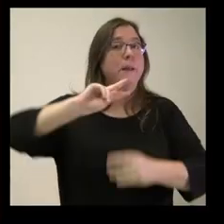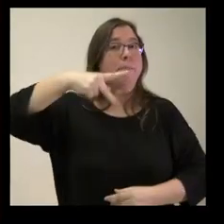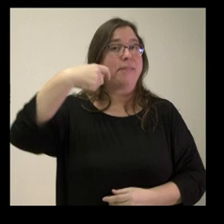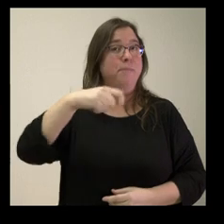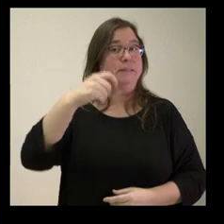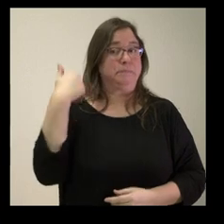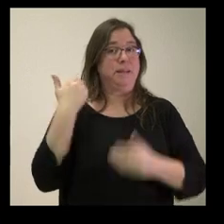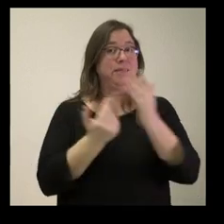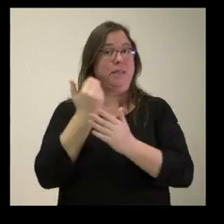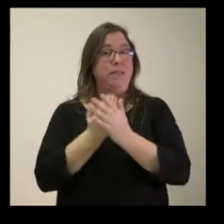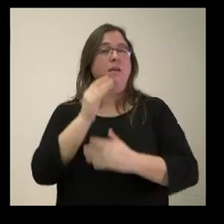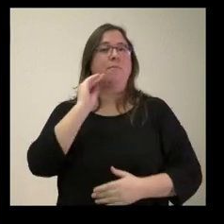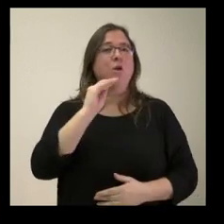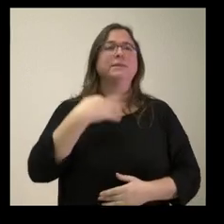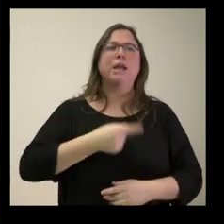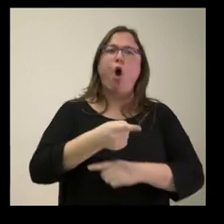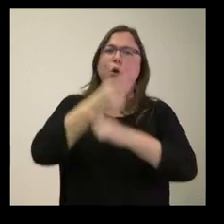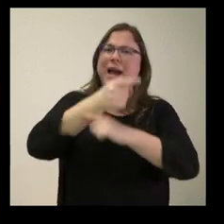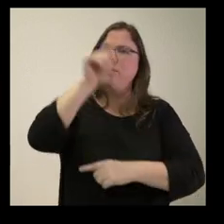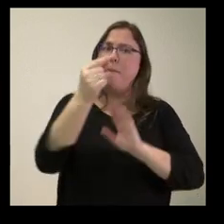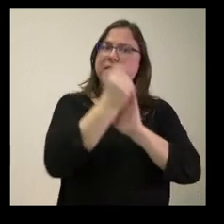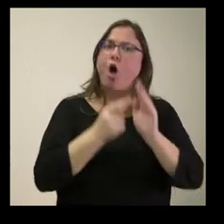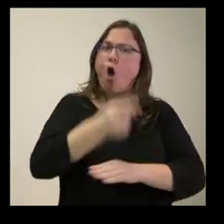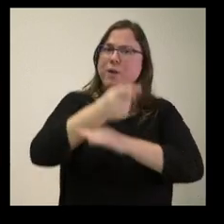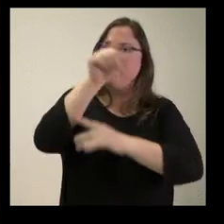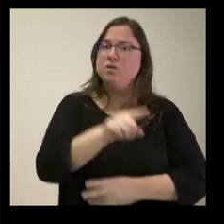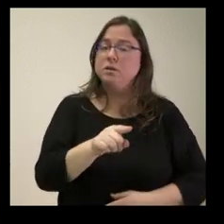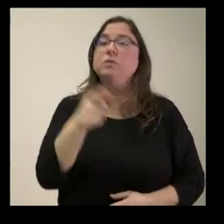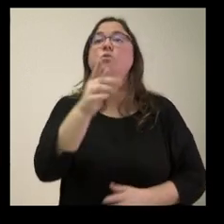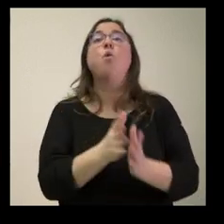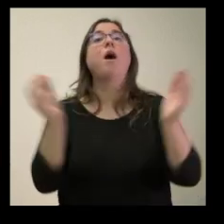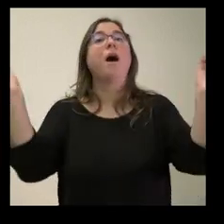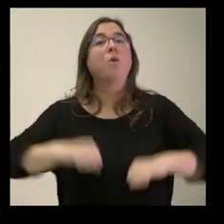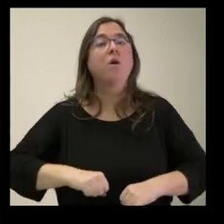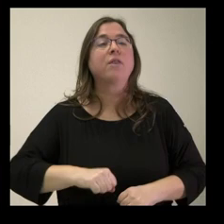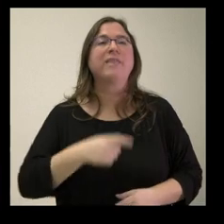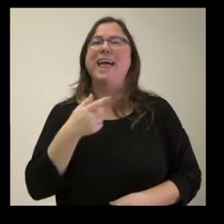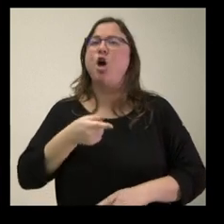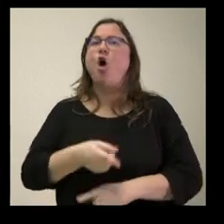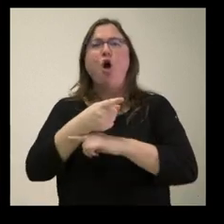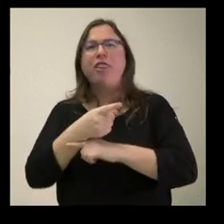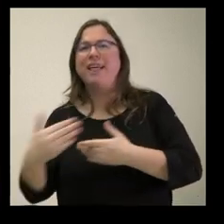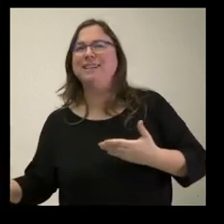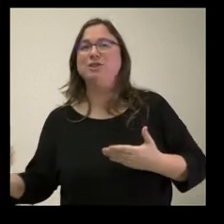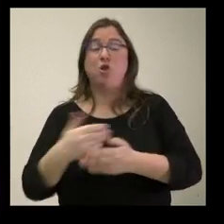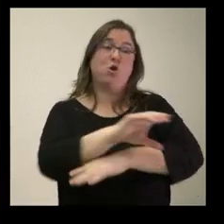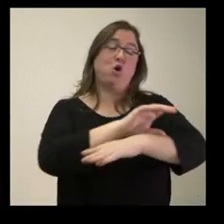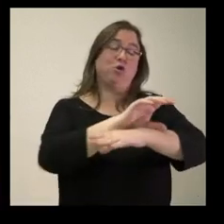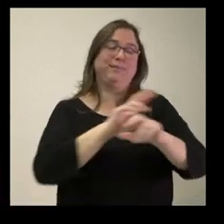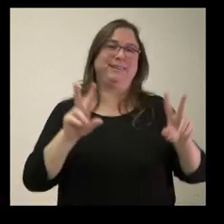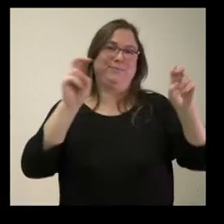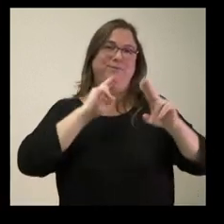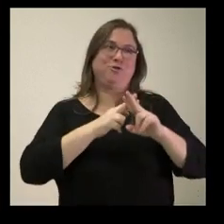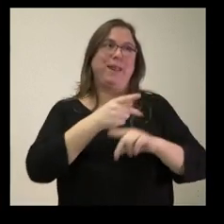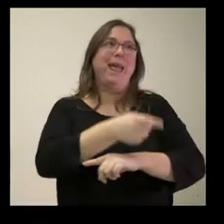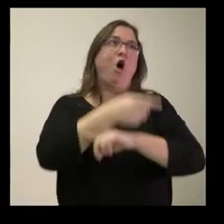preguntábamos si iban a ser obligatorias o no las medidas comparte con el vicepresidente que toda orden del consejero llamémoslo orden